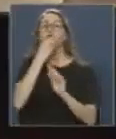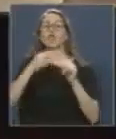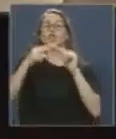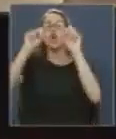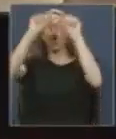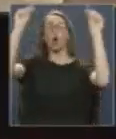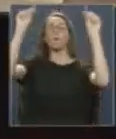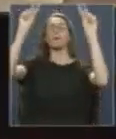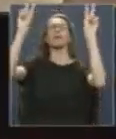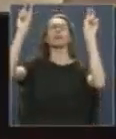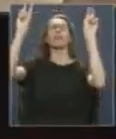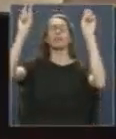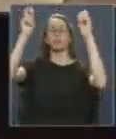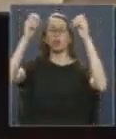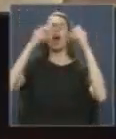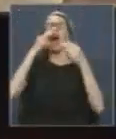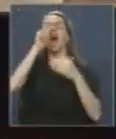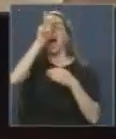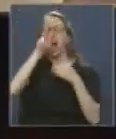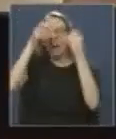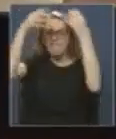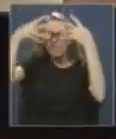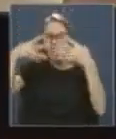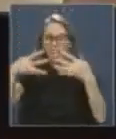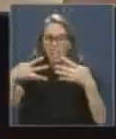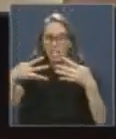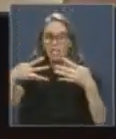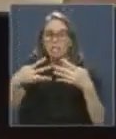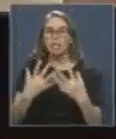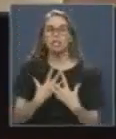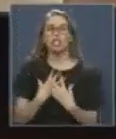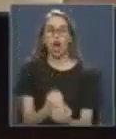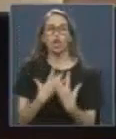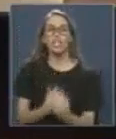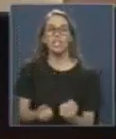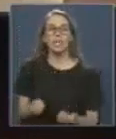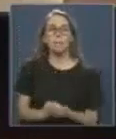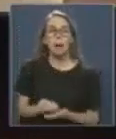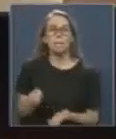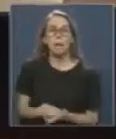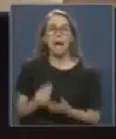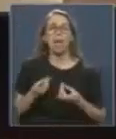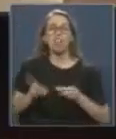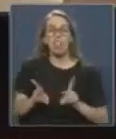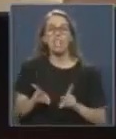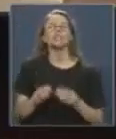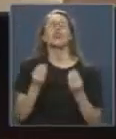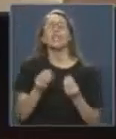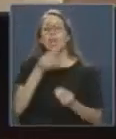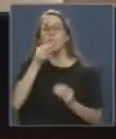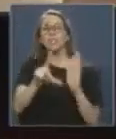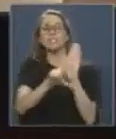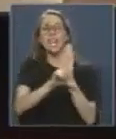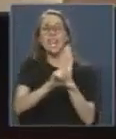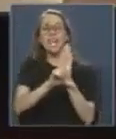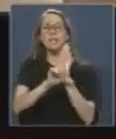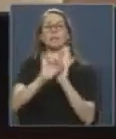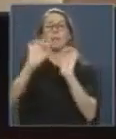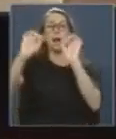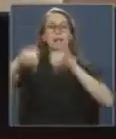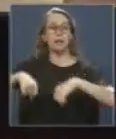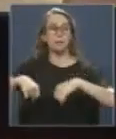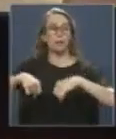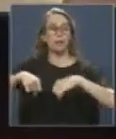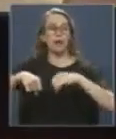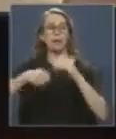porque en su contenido solo nos quitan más y más derechos. ¿Qué debe decir una ley para que sea aprobada